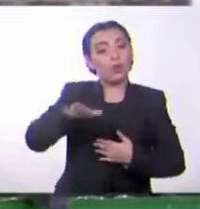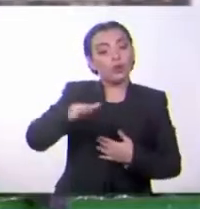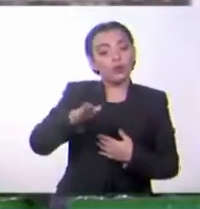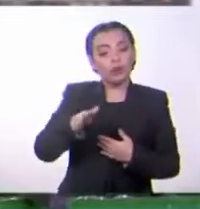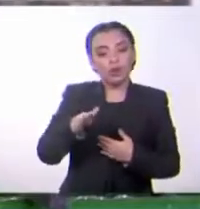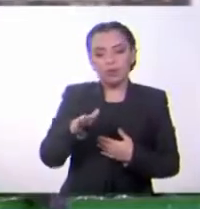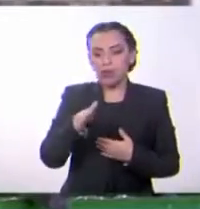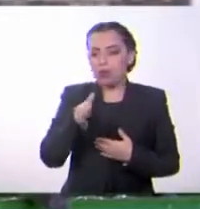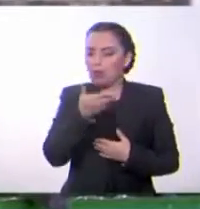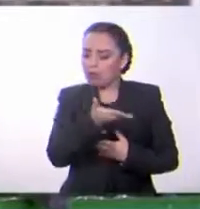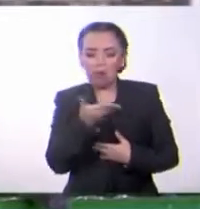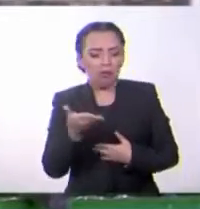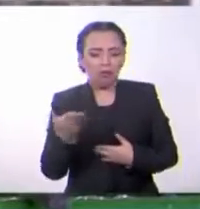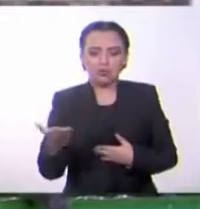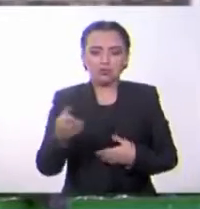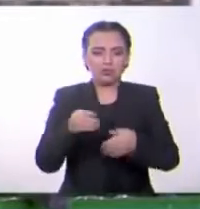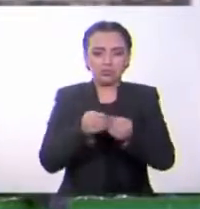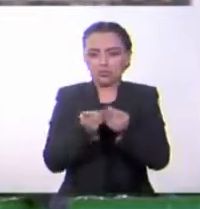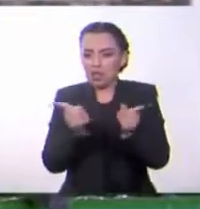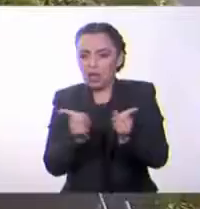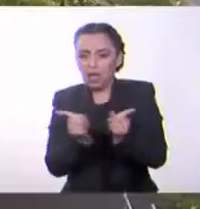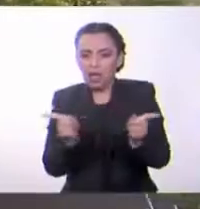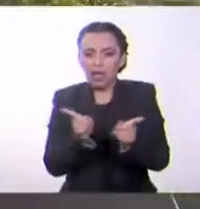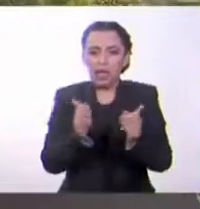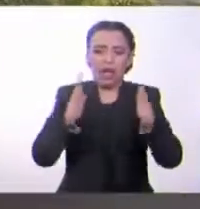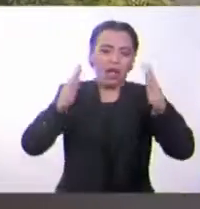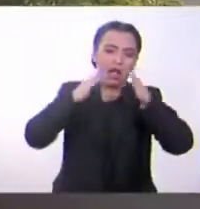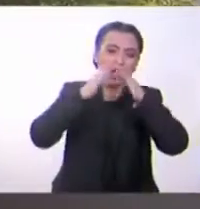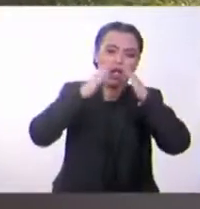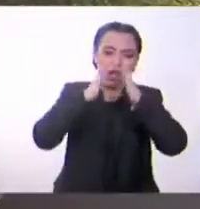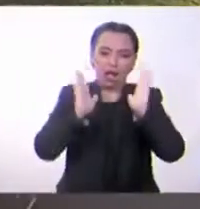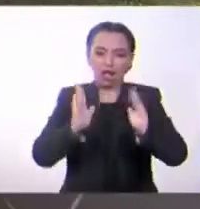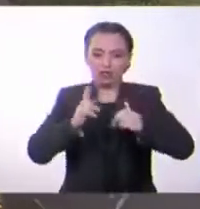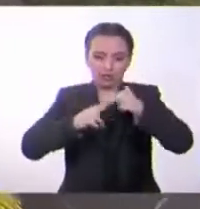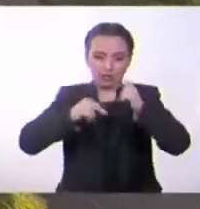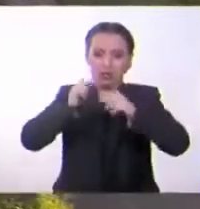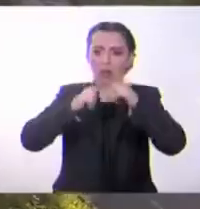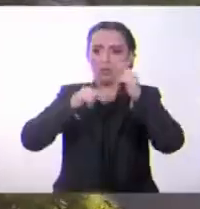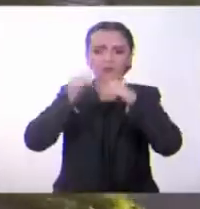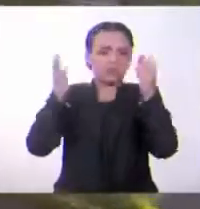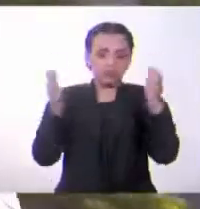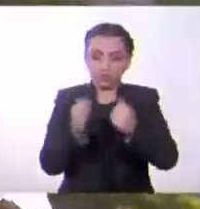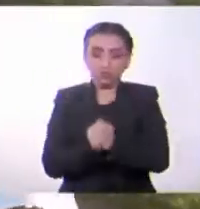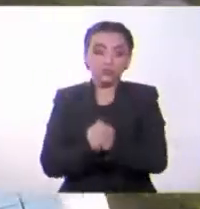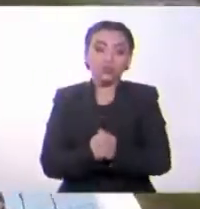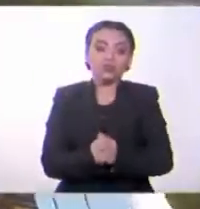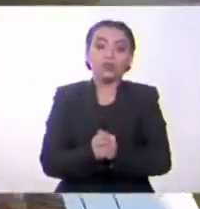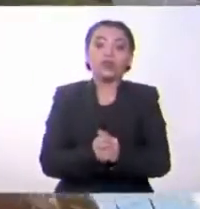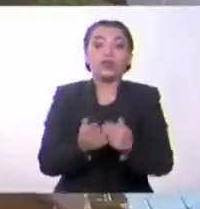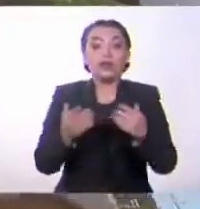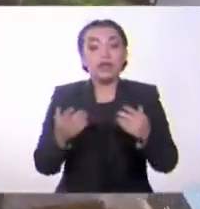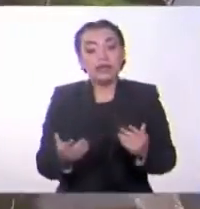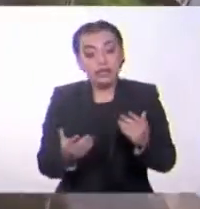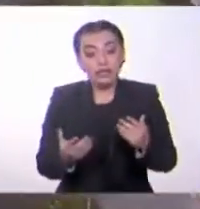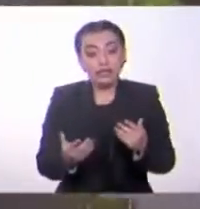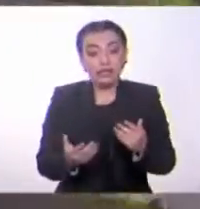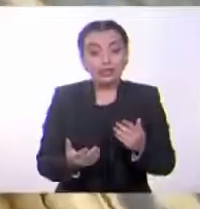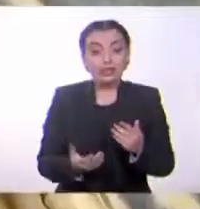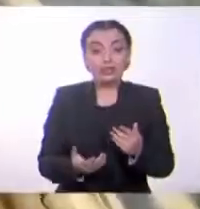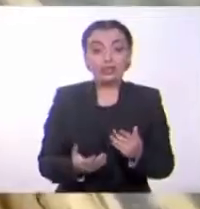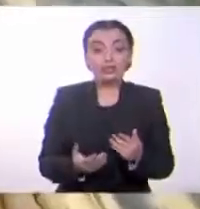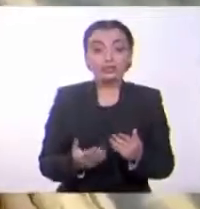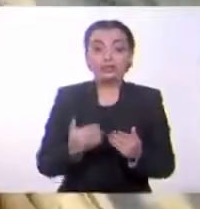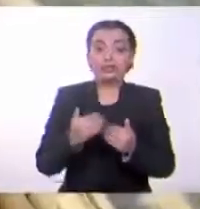cotidianos, construcción y caza. La historia no termina allí. ¿Saben? Hacia la segunda mitad del siglo XIX,